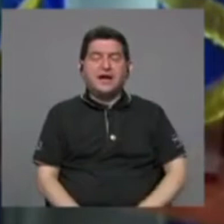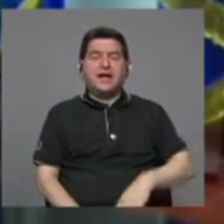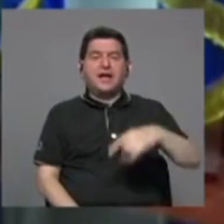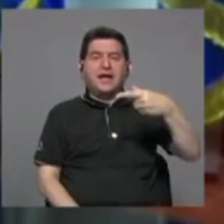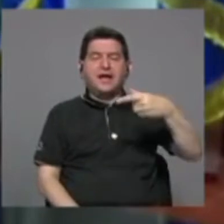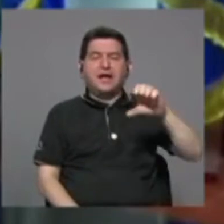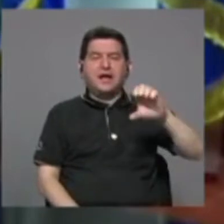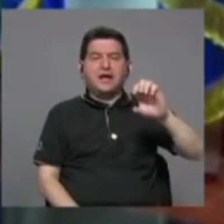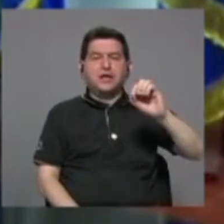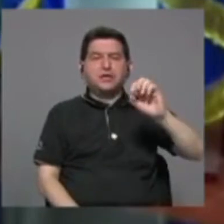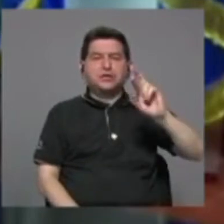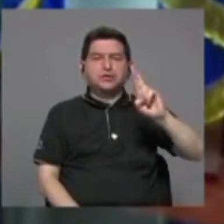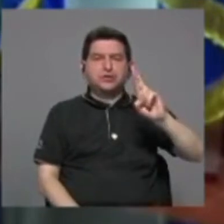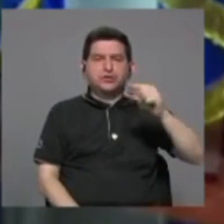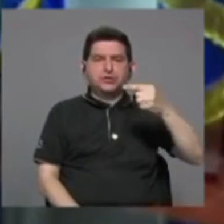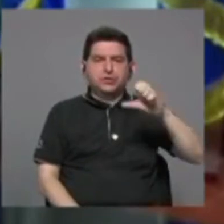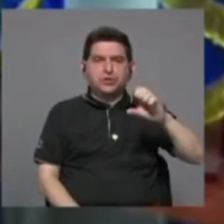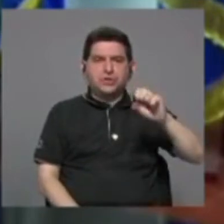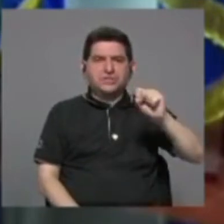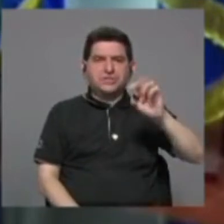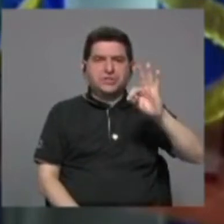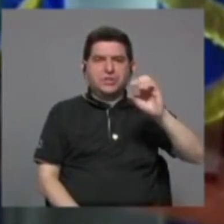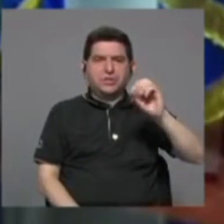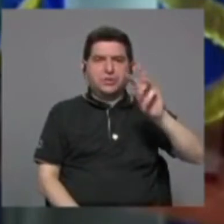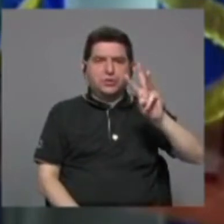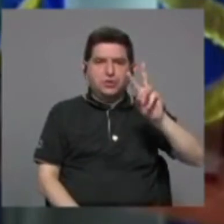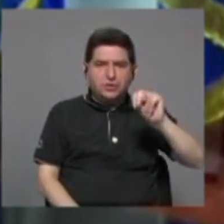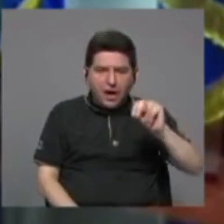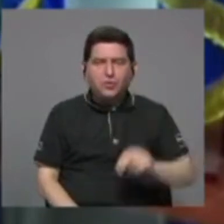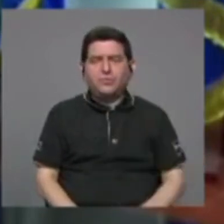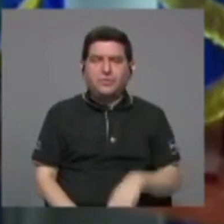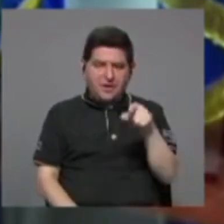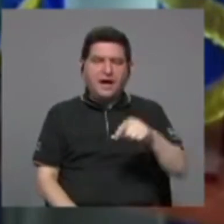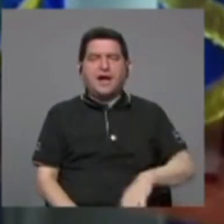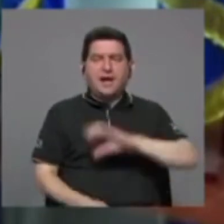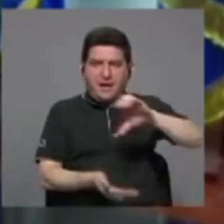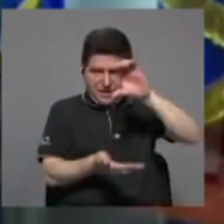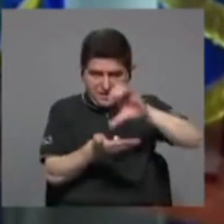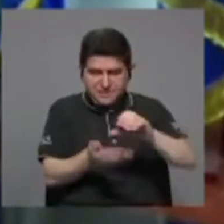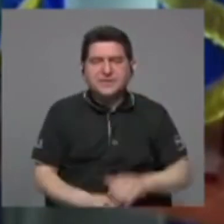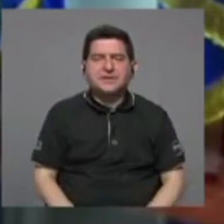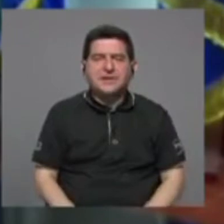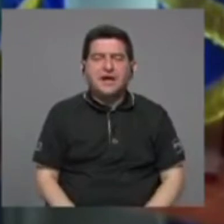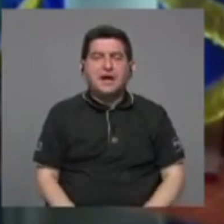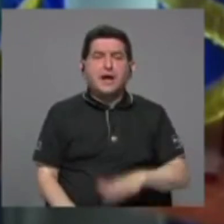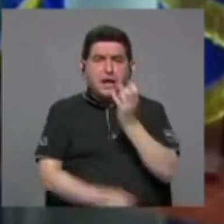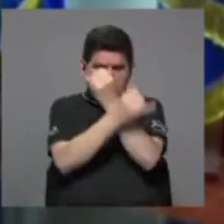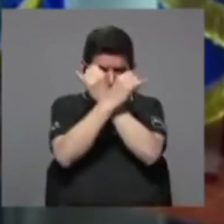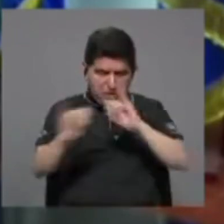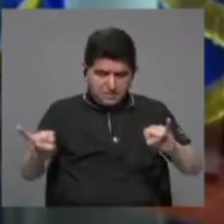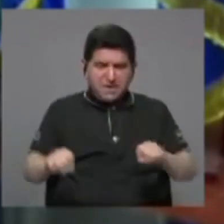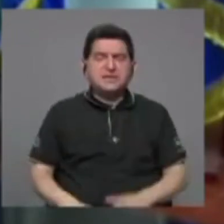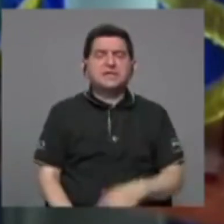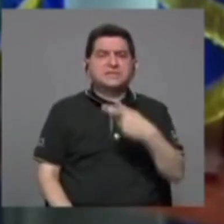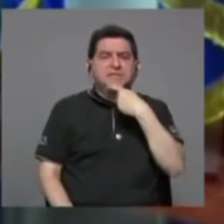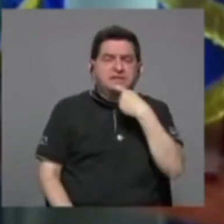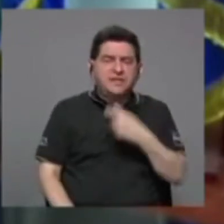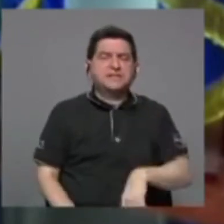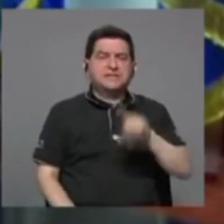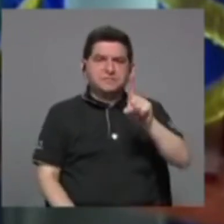Guayana, que fue bajo los británicos y tuvo su independencia en 1966.